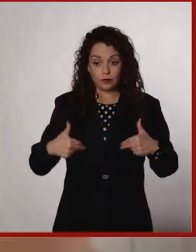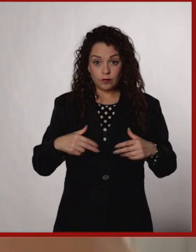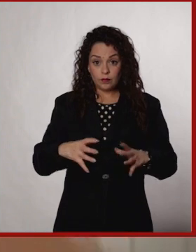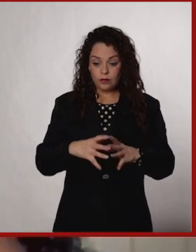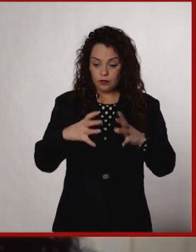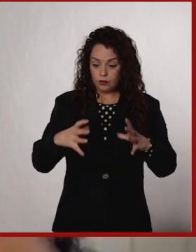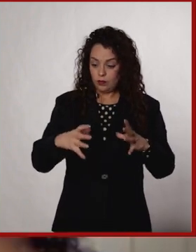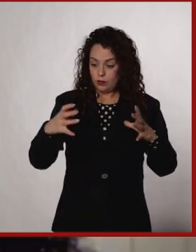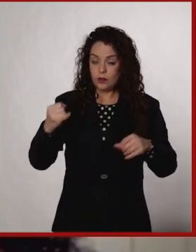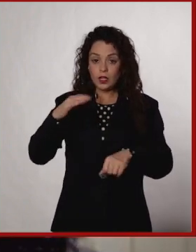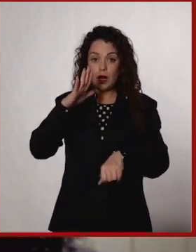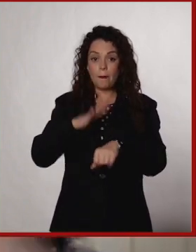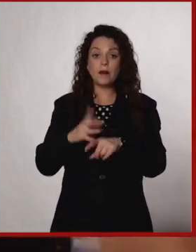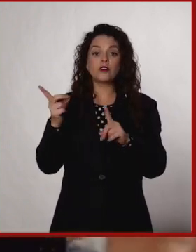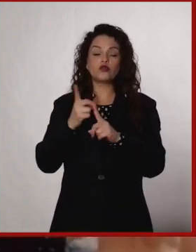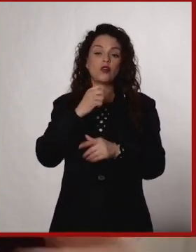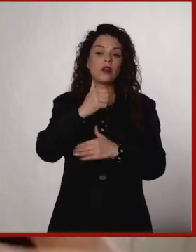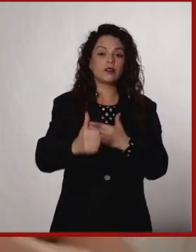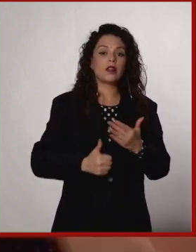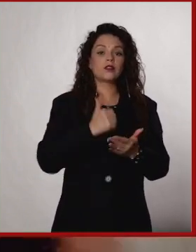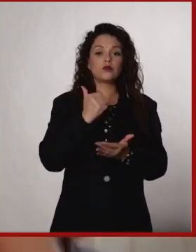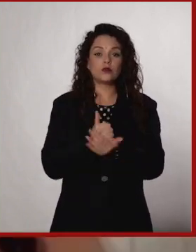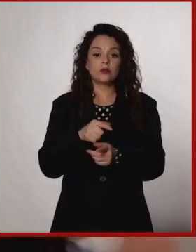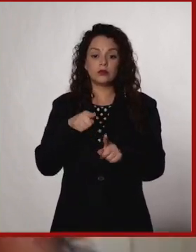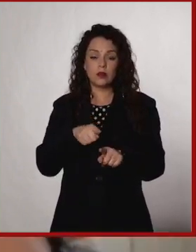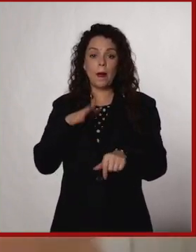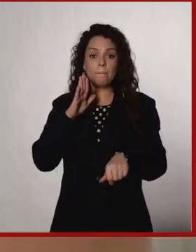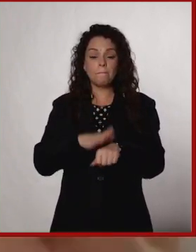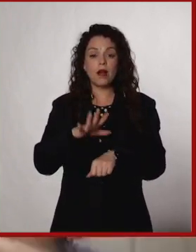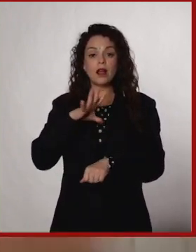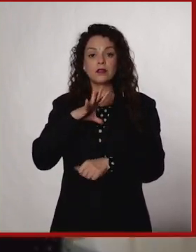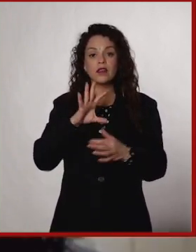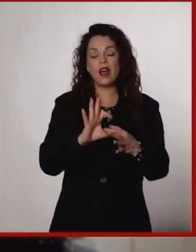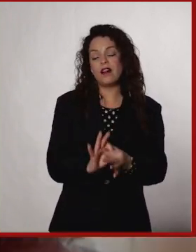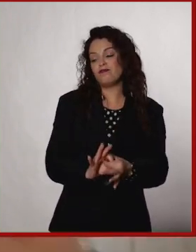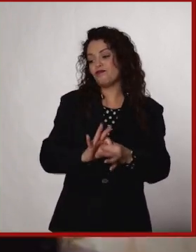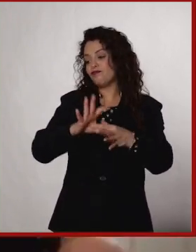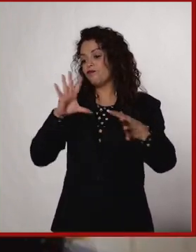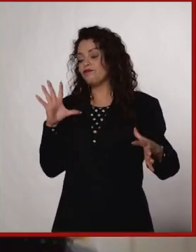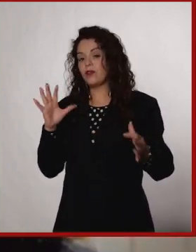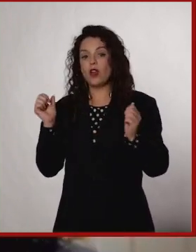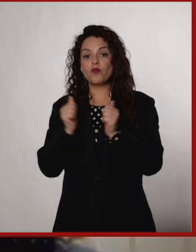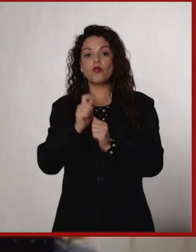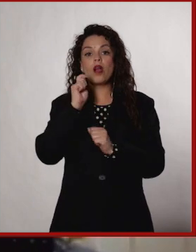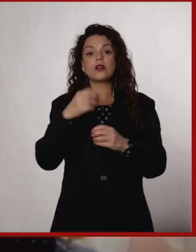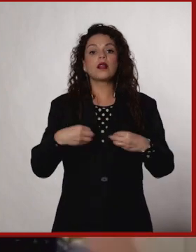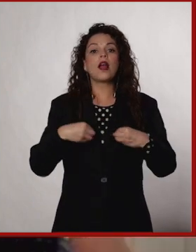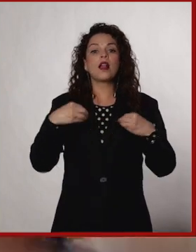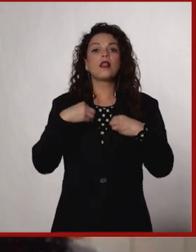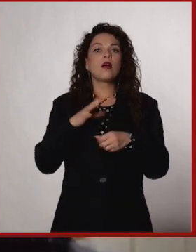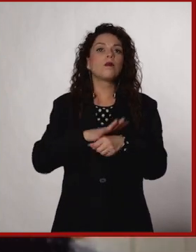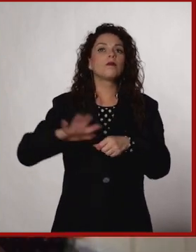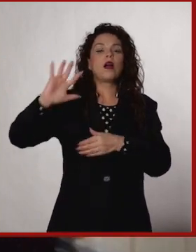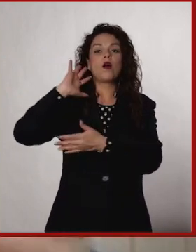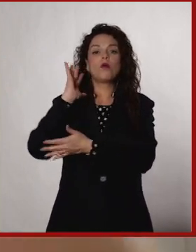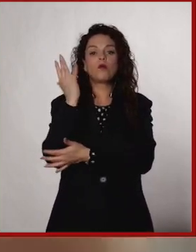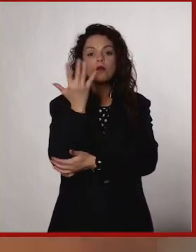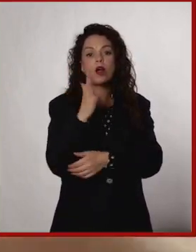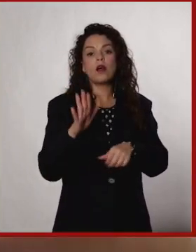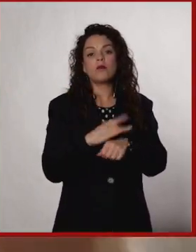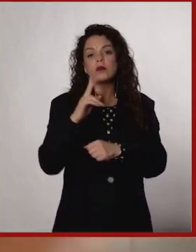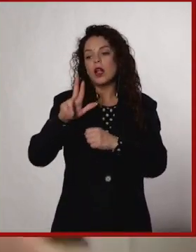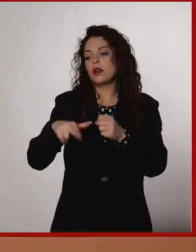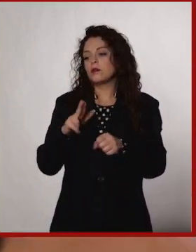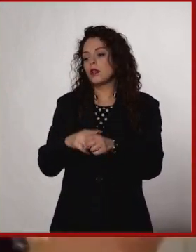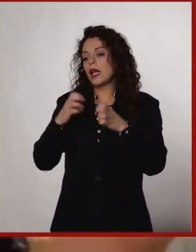particular en los sistemas urbanos, que justo como decíamos hace rato, son los que más están desconectados también de la vida silvestre, porque